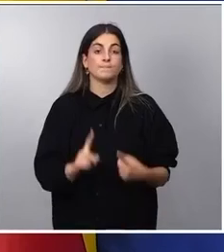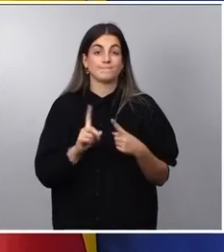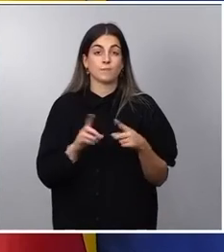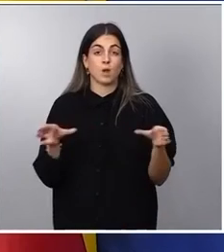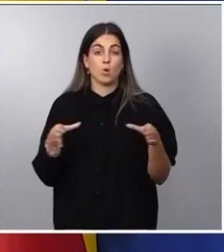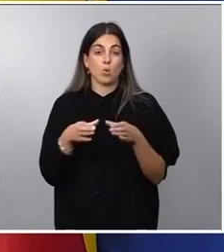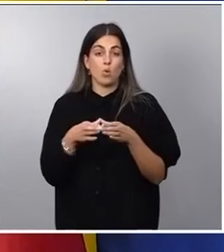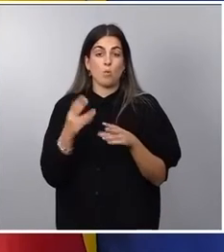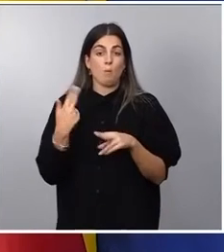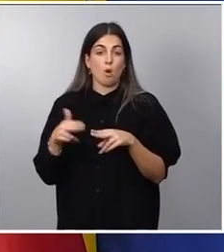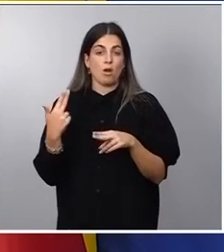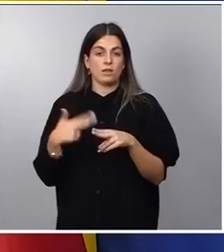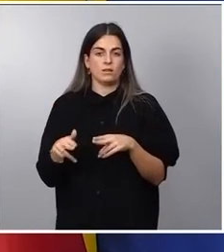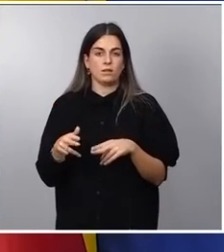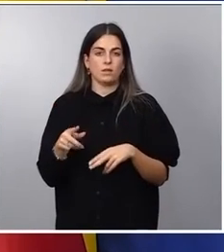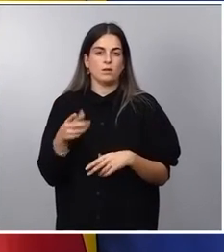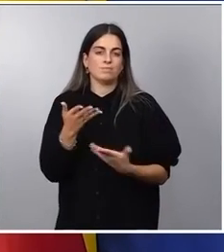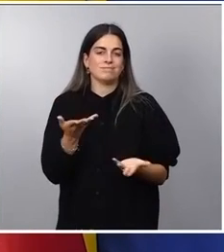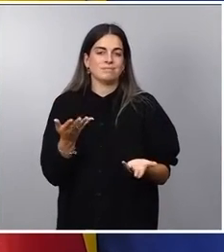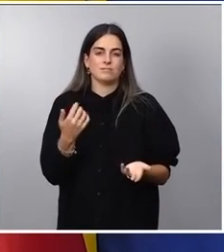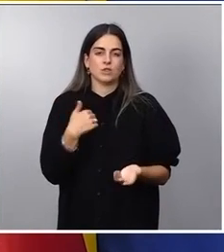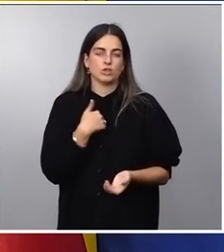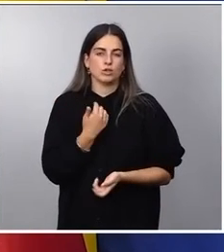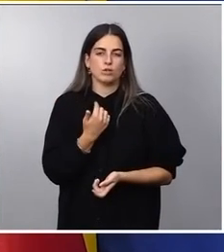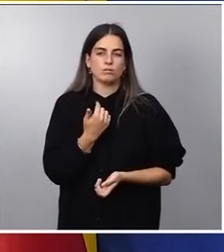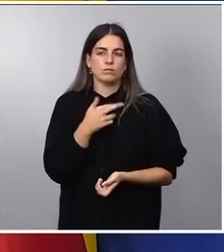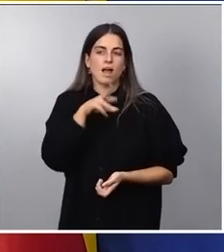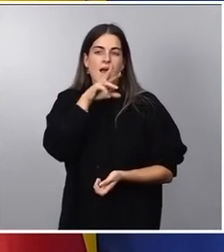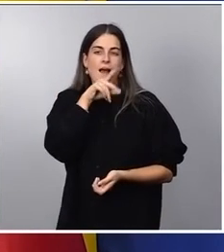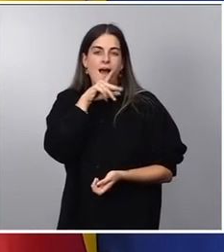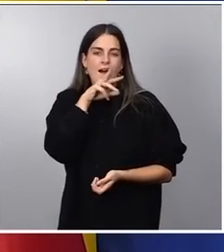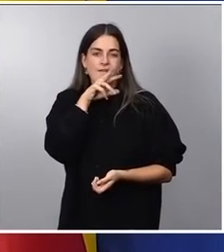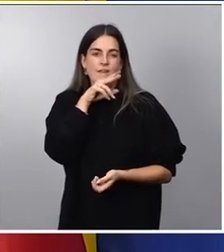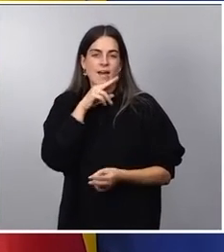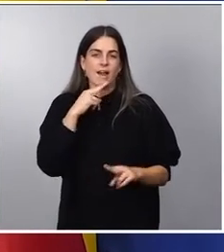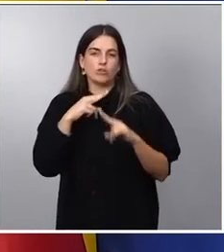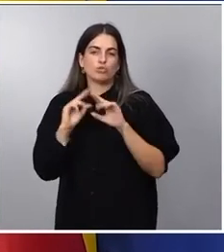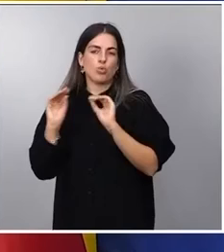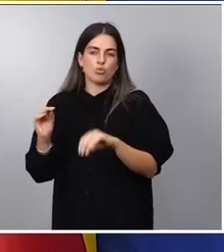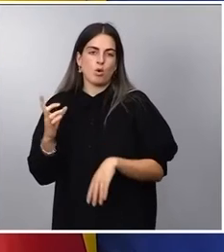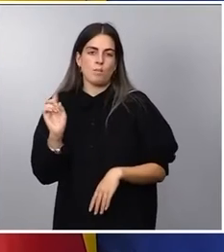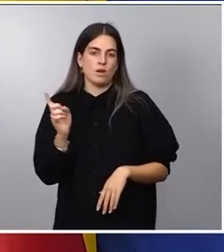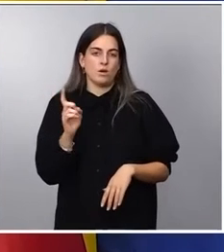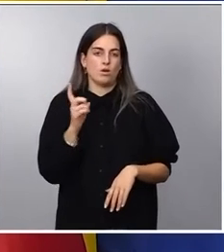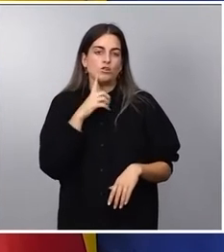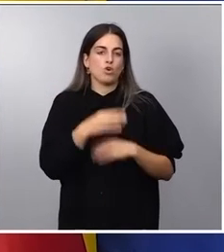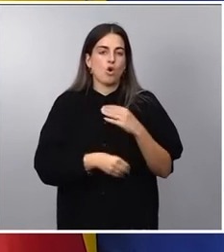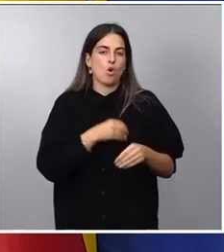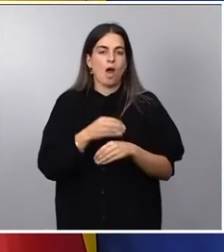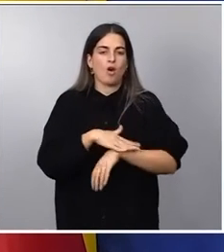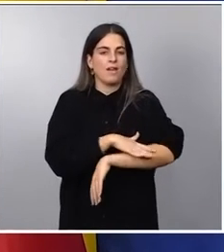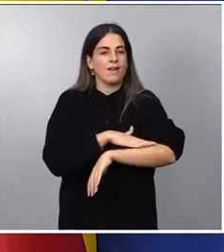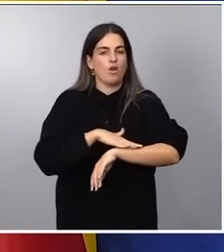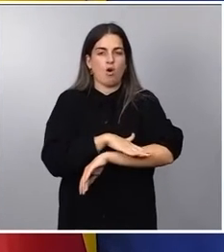Comprenderán ustedes que no debo hablar en nombre del grupo parlamentario, lo hago por el conjunto del Gobierno. Yo creo que es muy